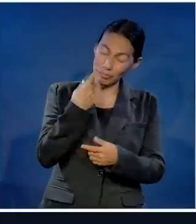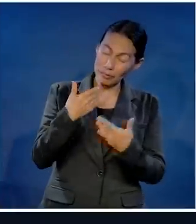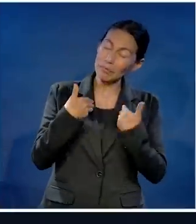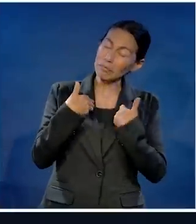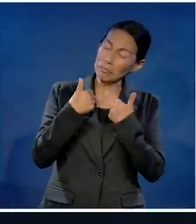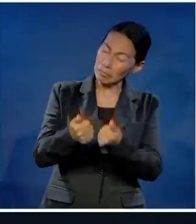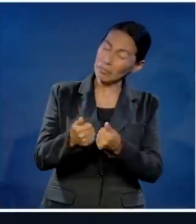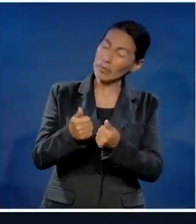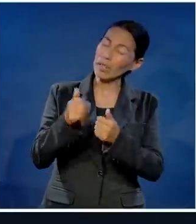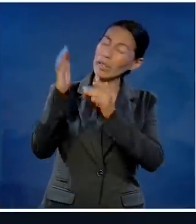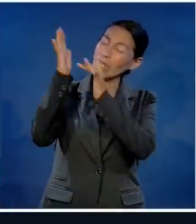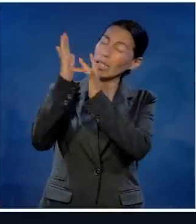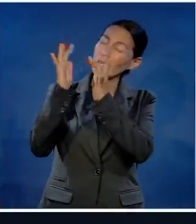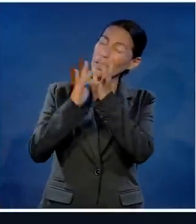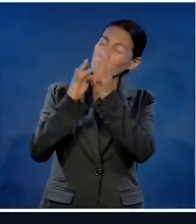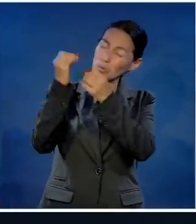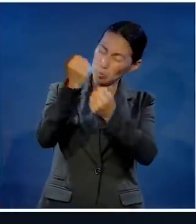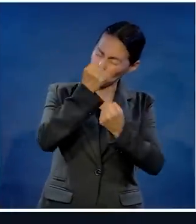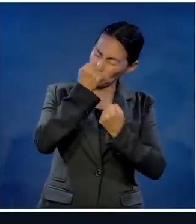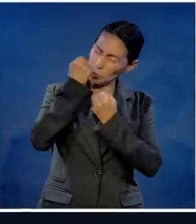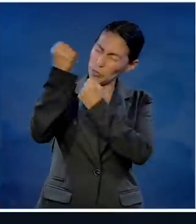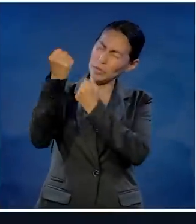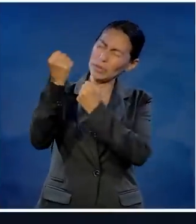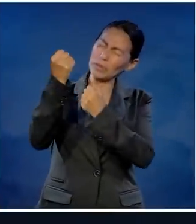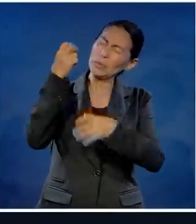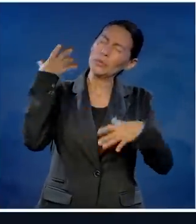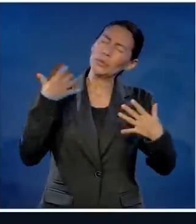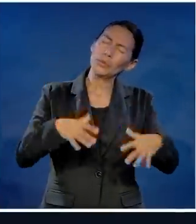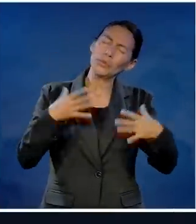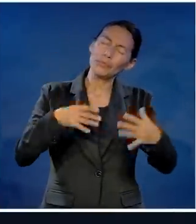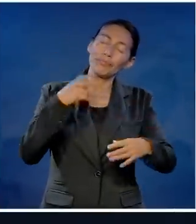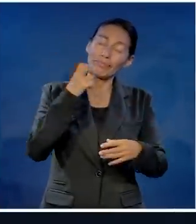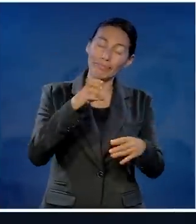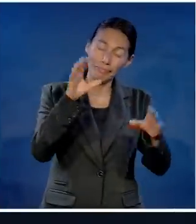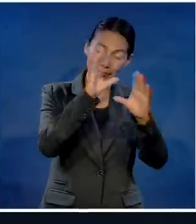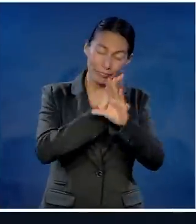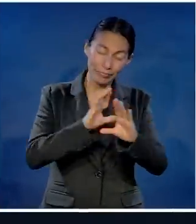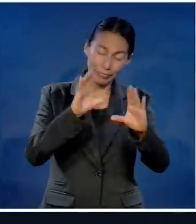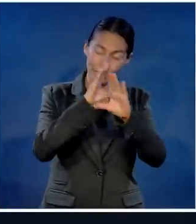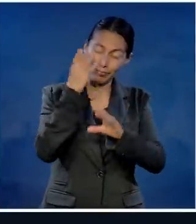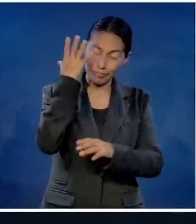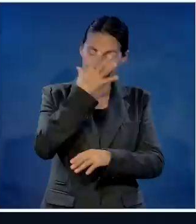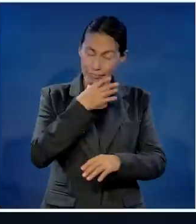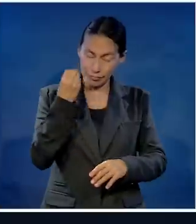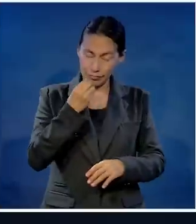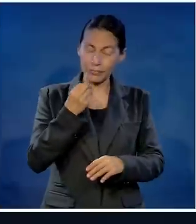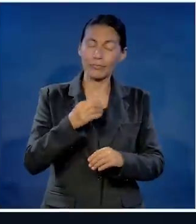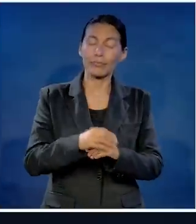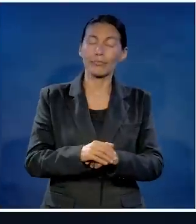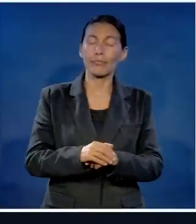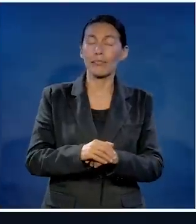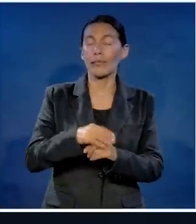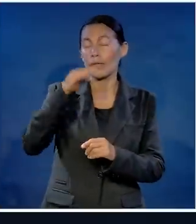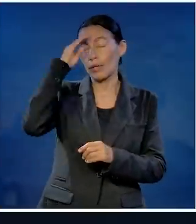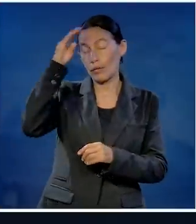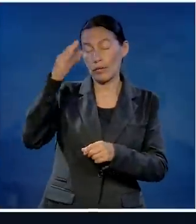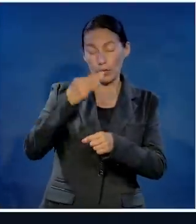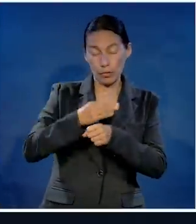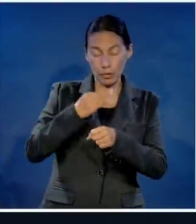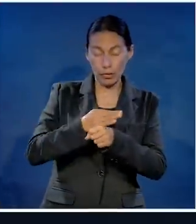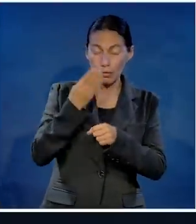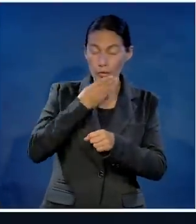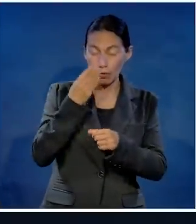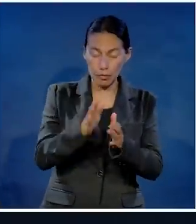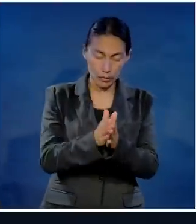y el coro que acaba de entonar esta preciosa letra realmente nos ha inspirado. Pero Señor,